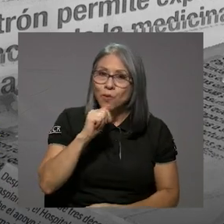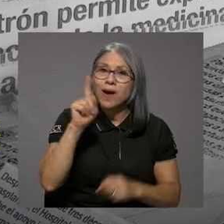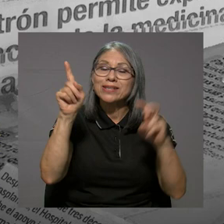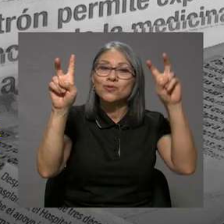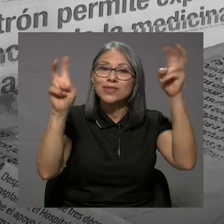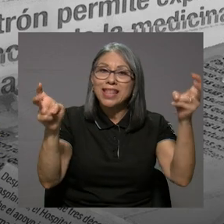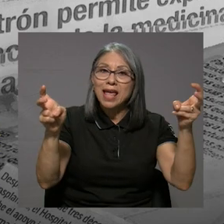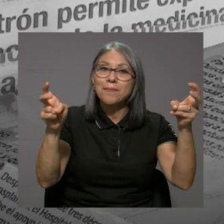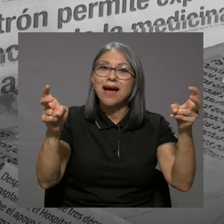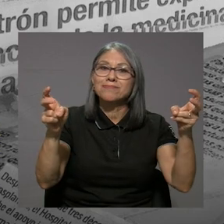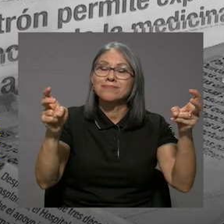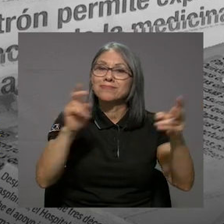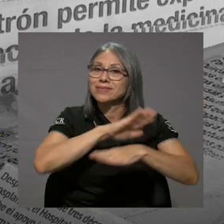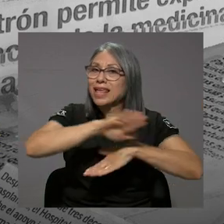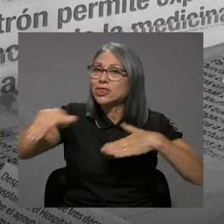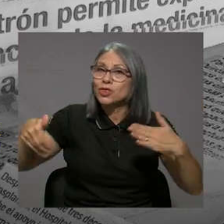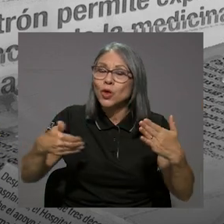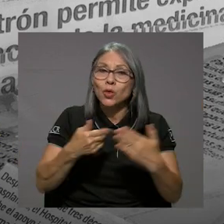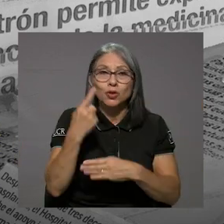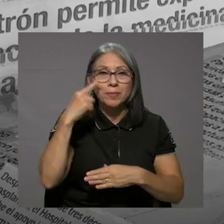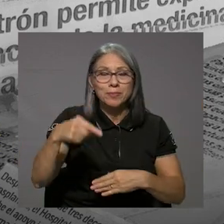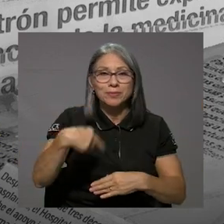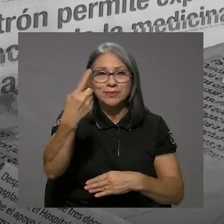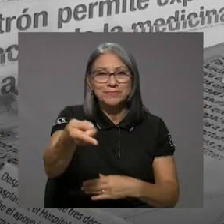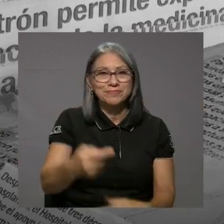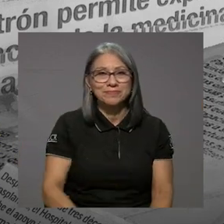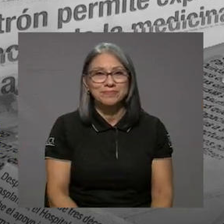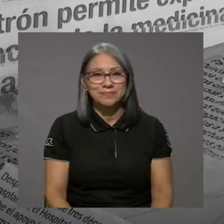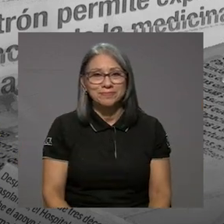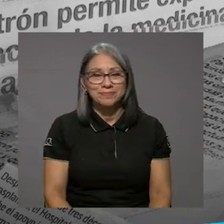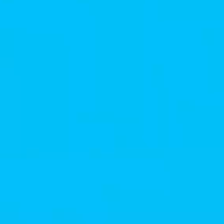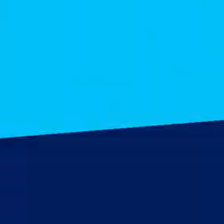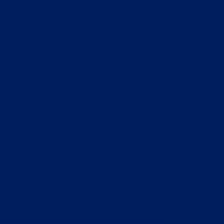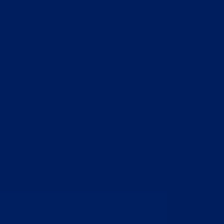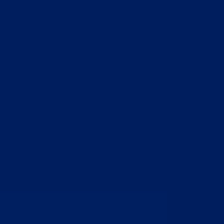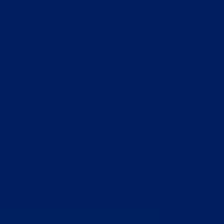el agua es un tema de todos. Nos vemos la próxima vez.